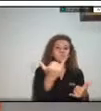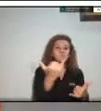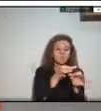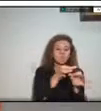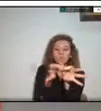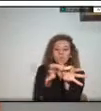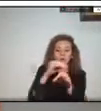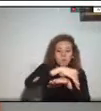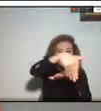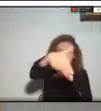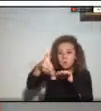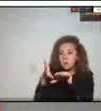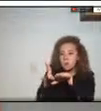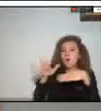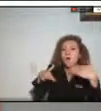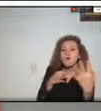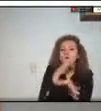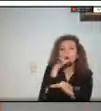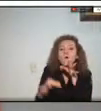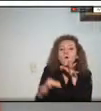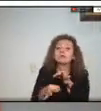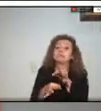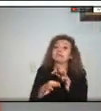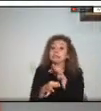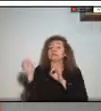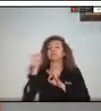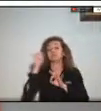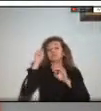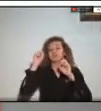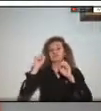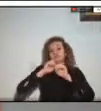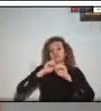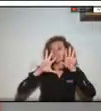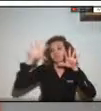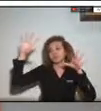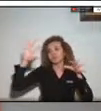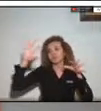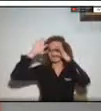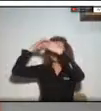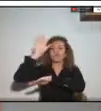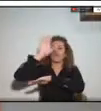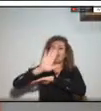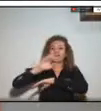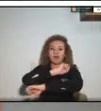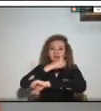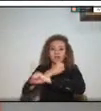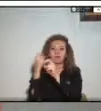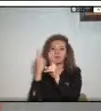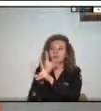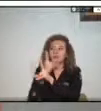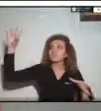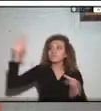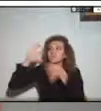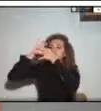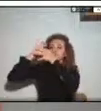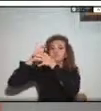hay una articulación con CITEL que está en unidad nacional y de esa manera pues digamos